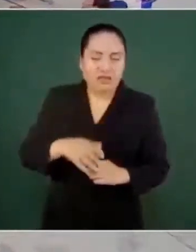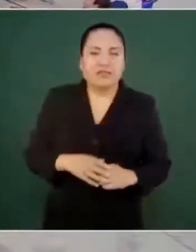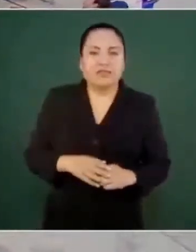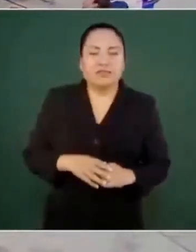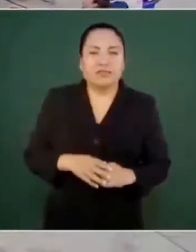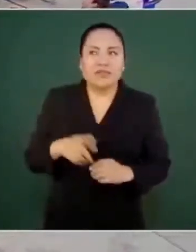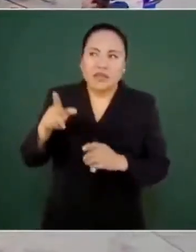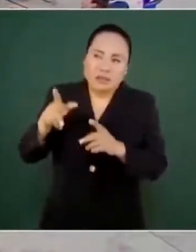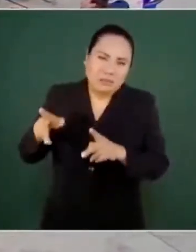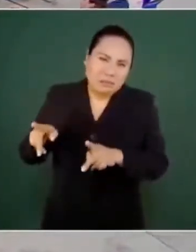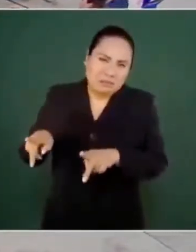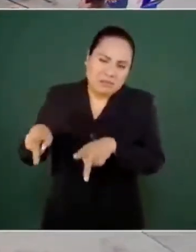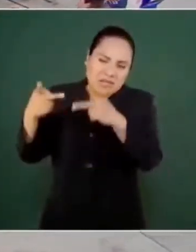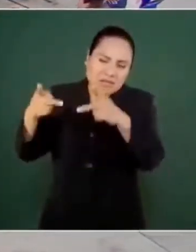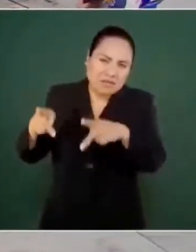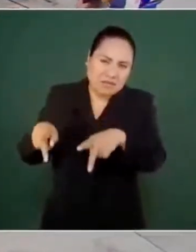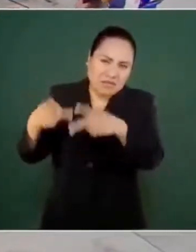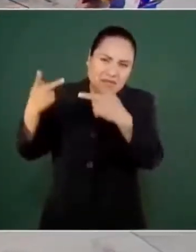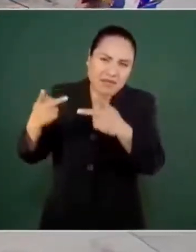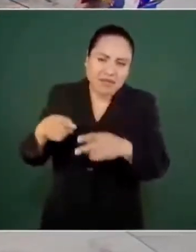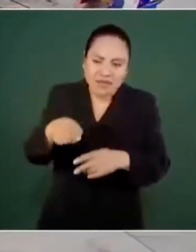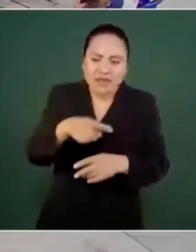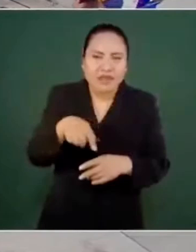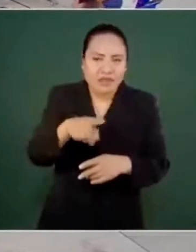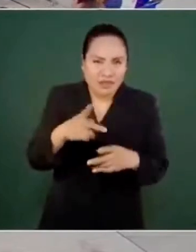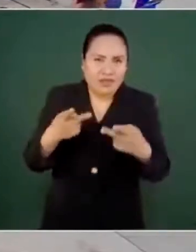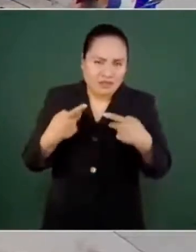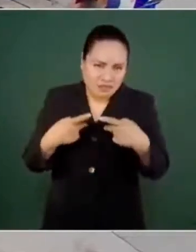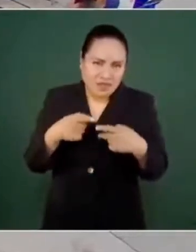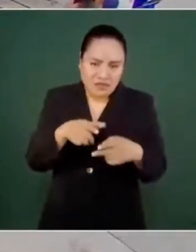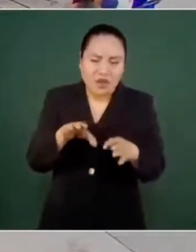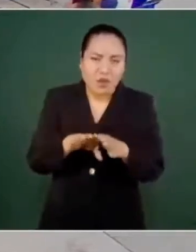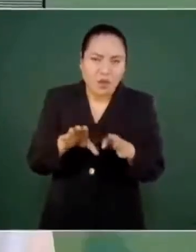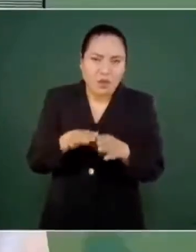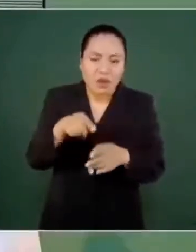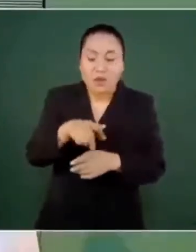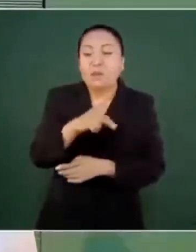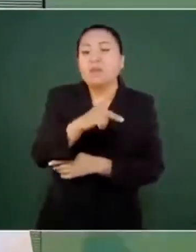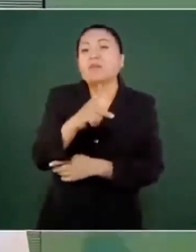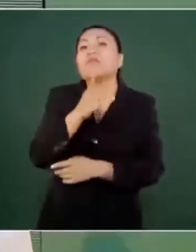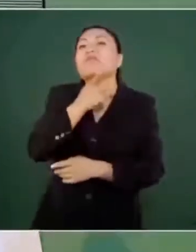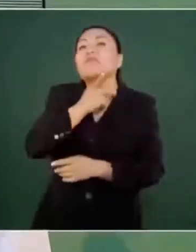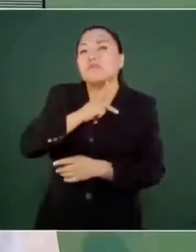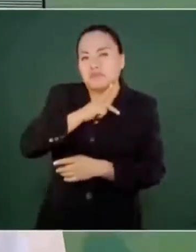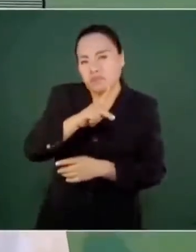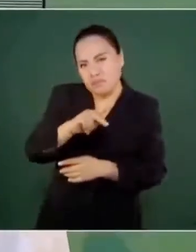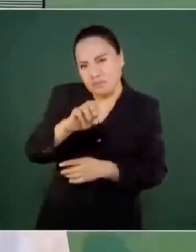vendieron acciones que Pemex tenía